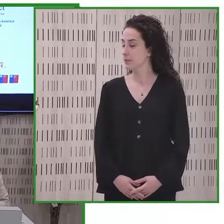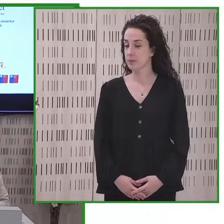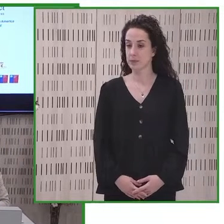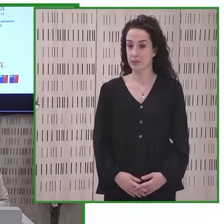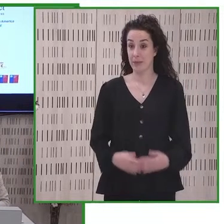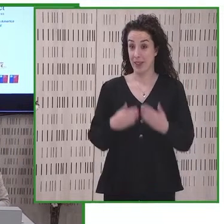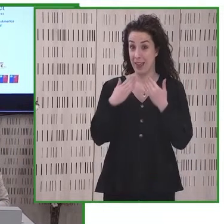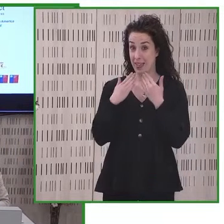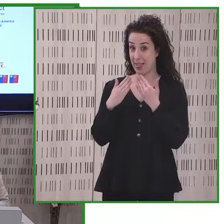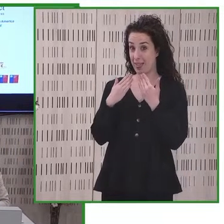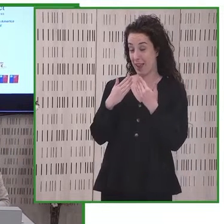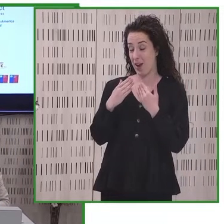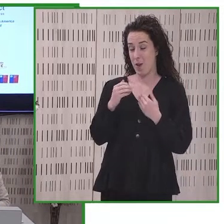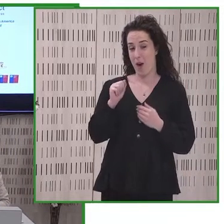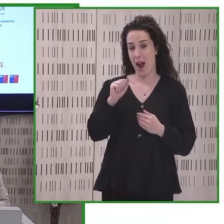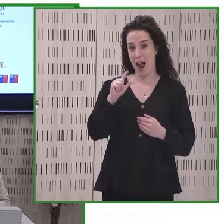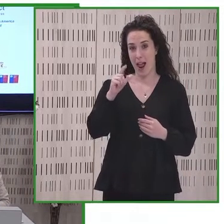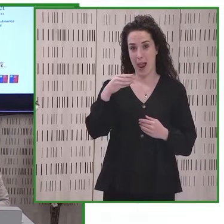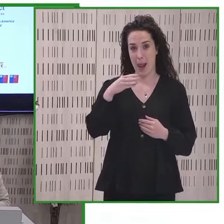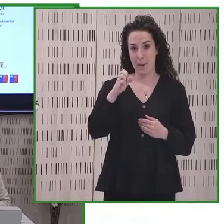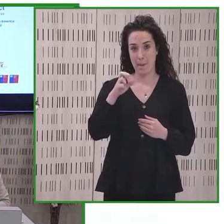muchas gracias Alberto